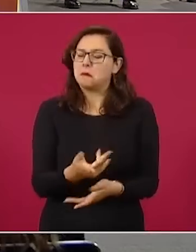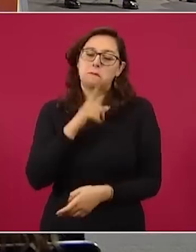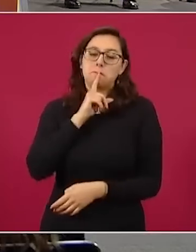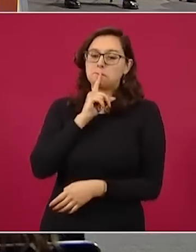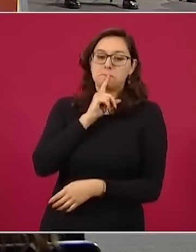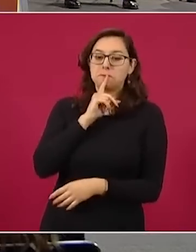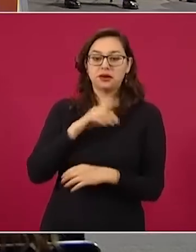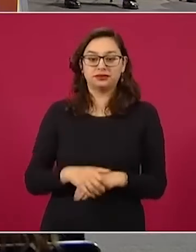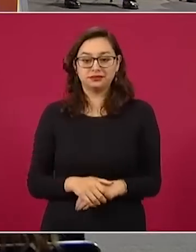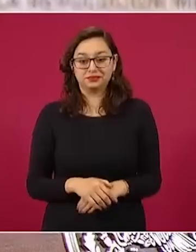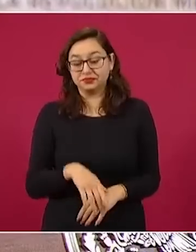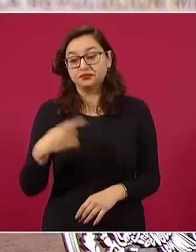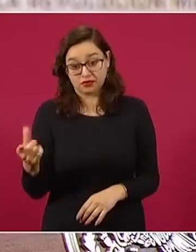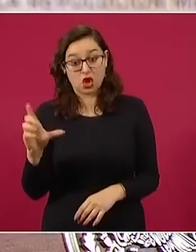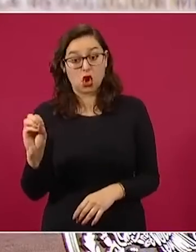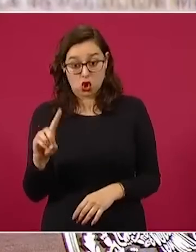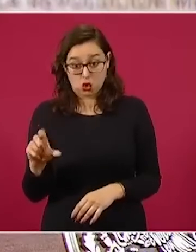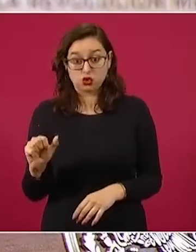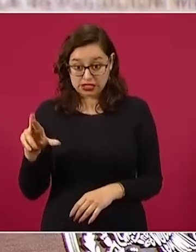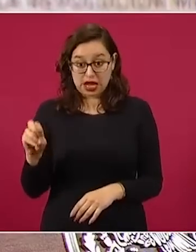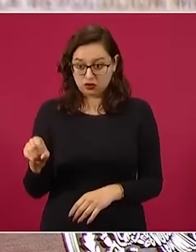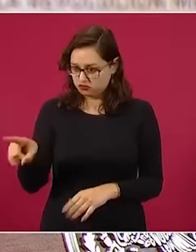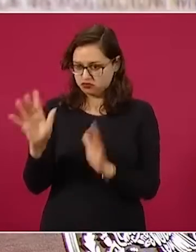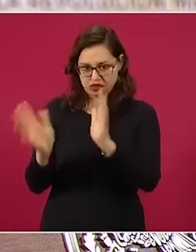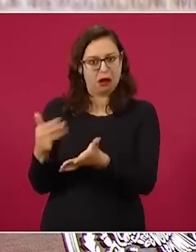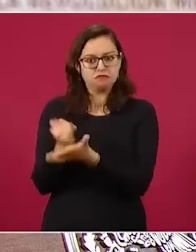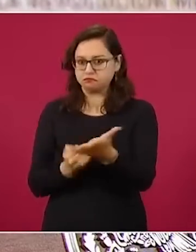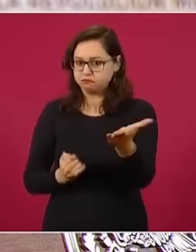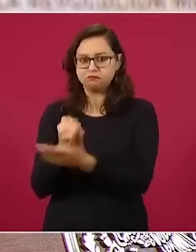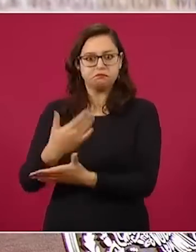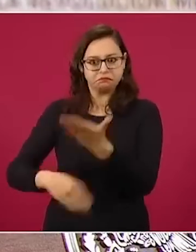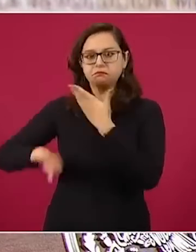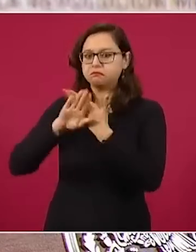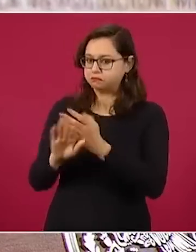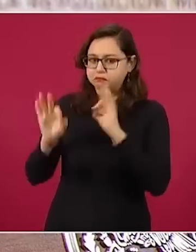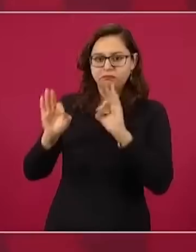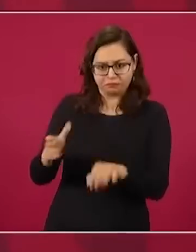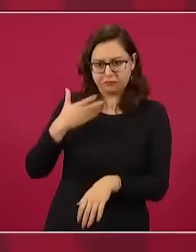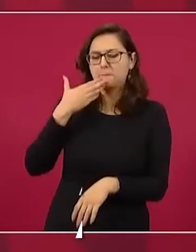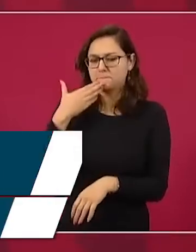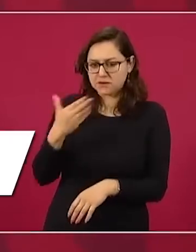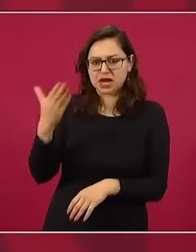El señor ayer estaba informando